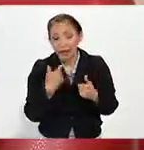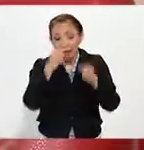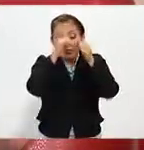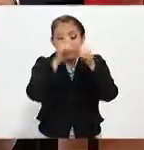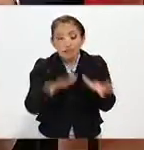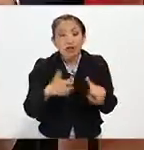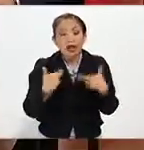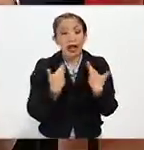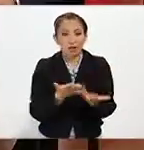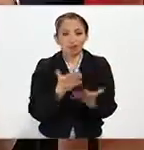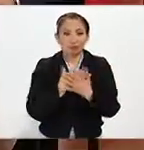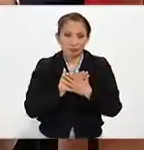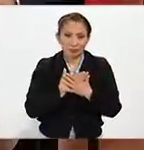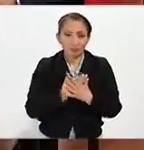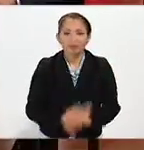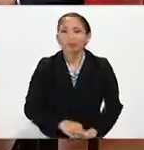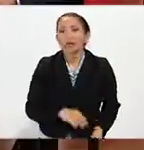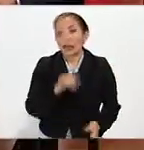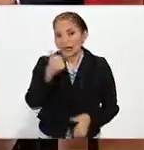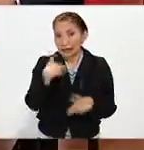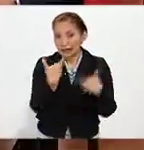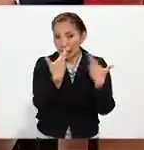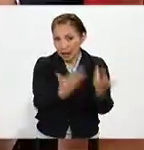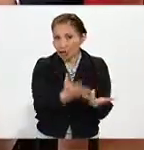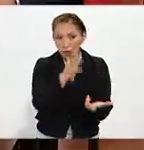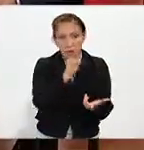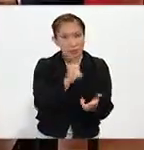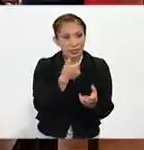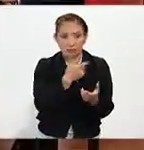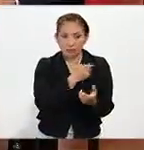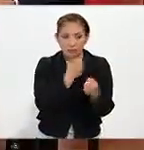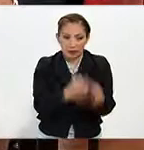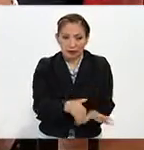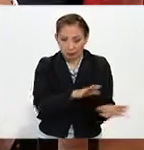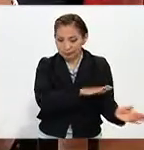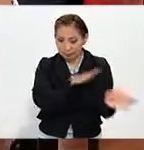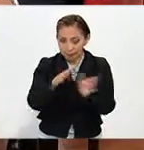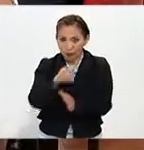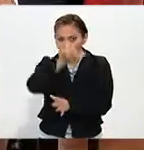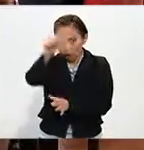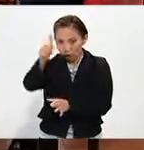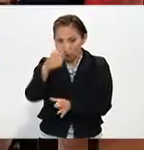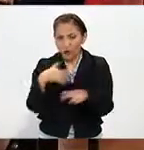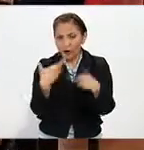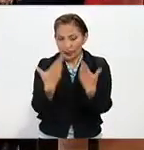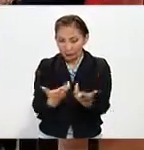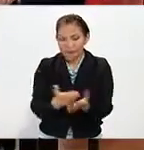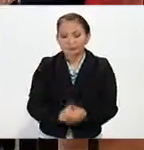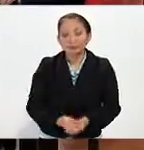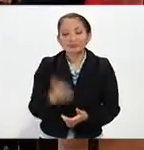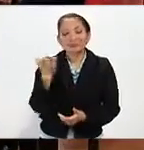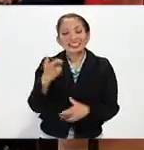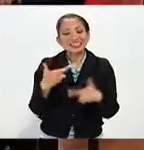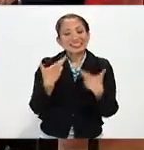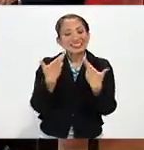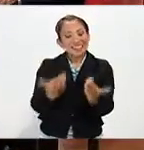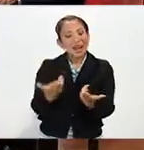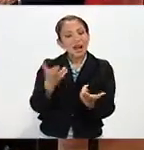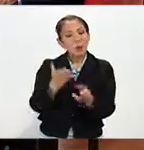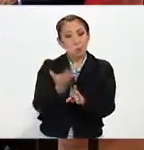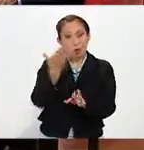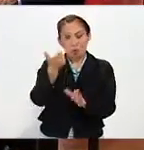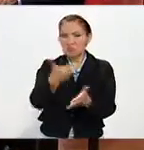bendición y el regalo te lo llevas tú. Claro. Esos son los regalos que no te puedes perder. Ahora vamos a la segunda etapa de los regalos. Estos regalos son